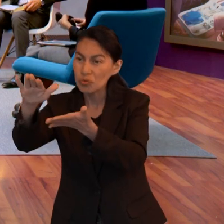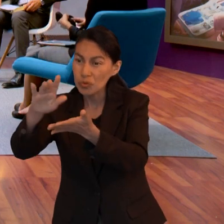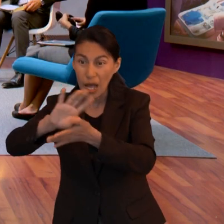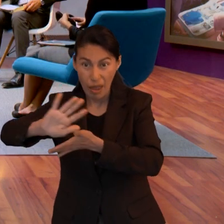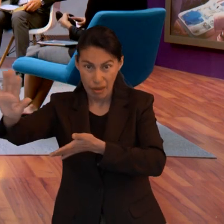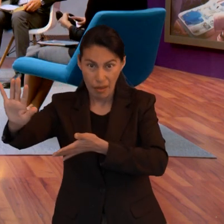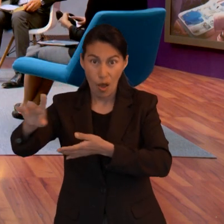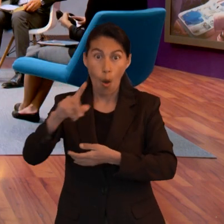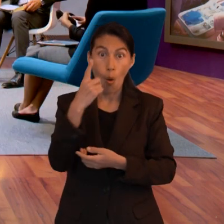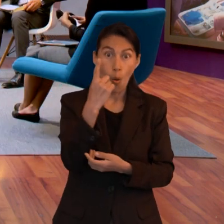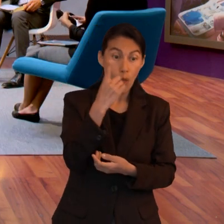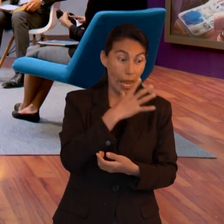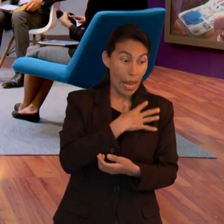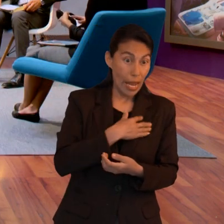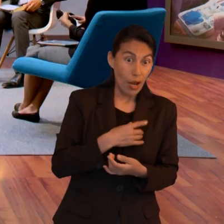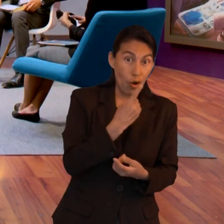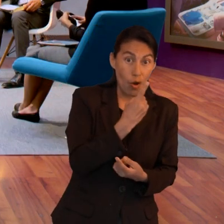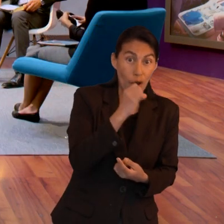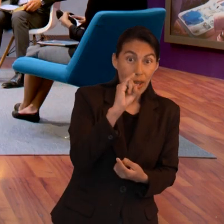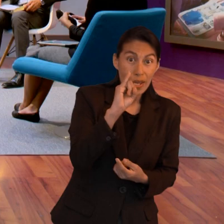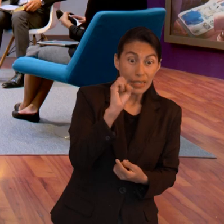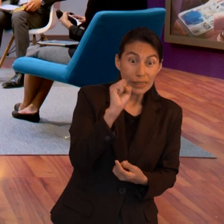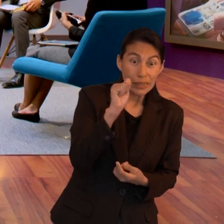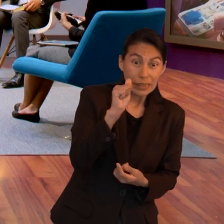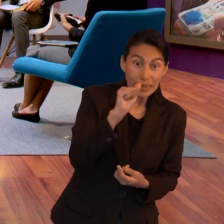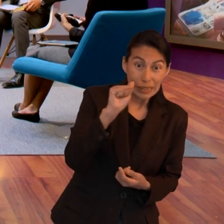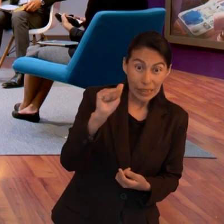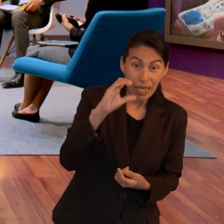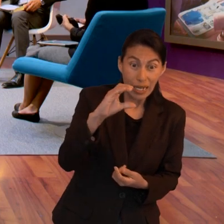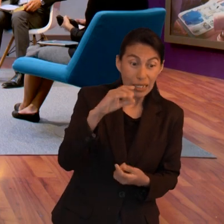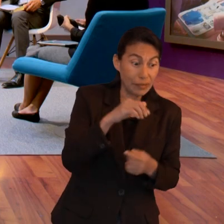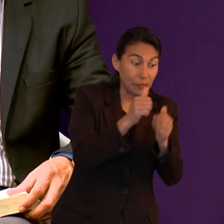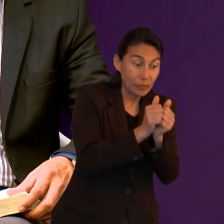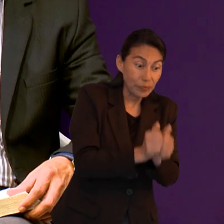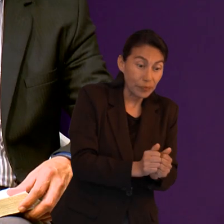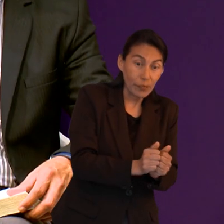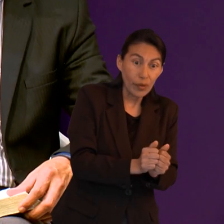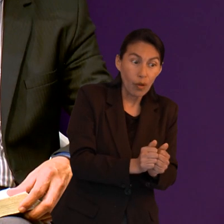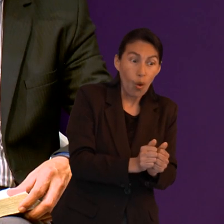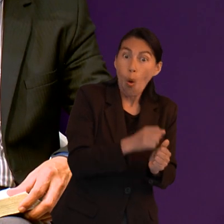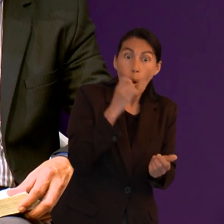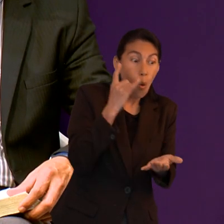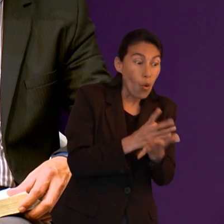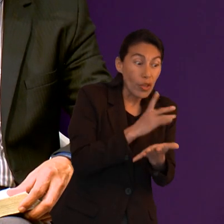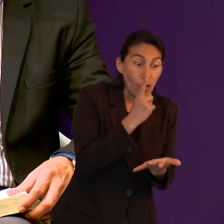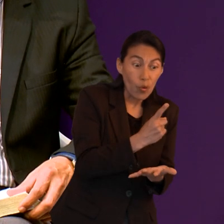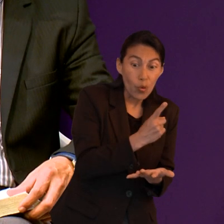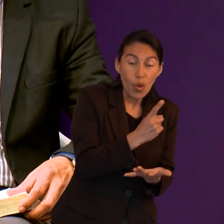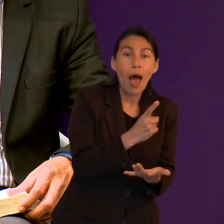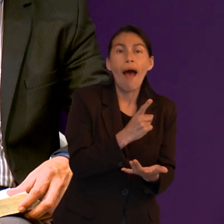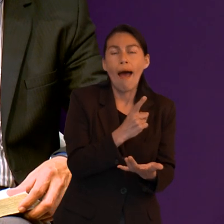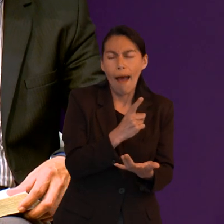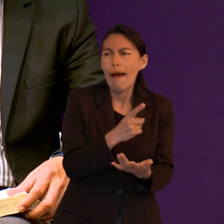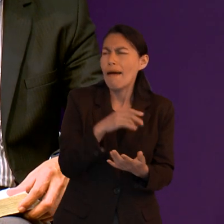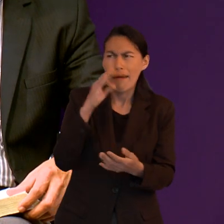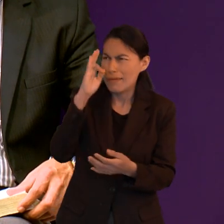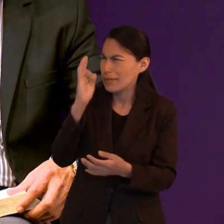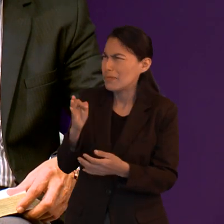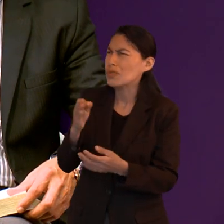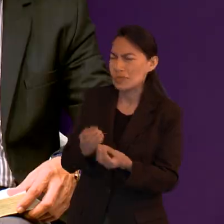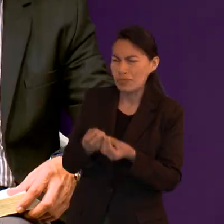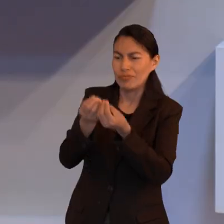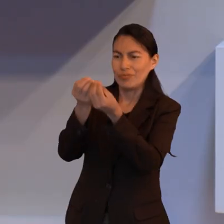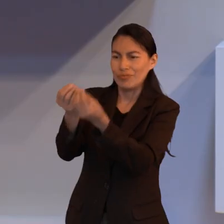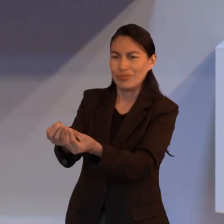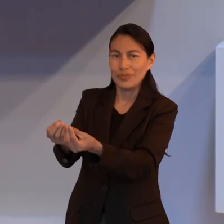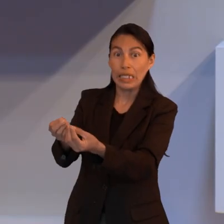al desierto y ahora al único hijo que le quedaba pues se lo pidió en sacrificio, Pero aquí vemos como un ejemplo de Abraham por fe creyó y le fue contado